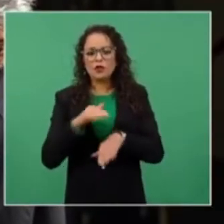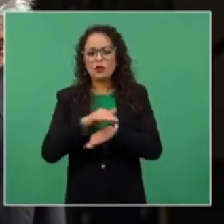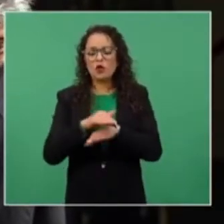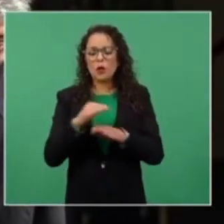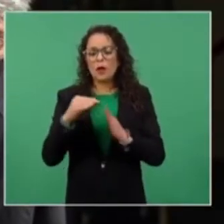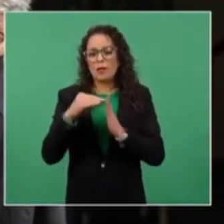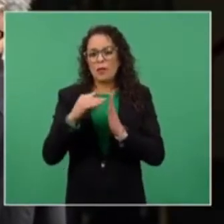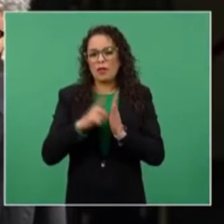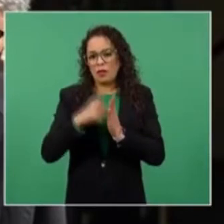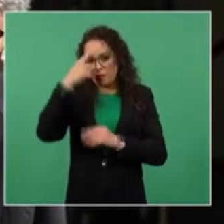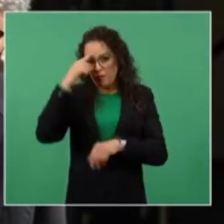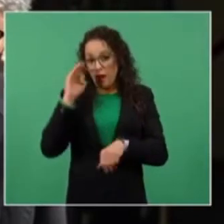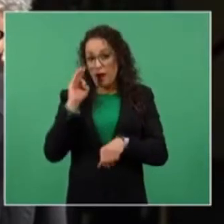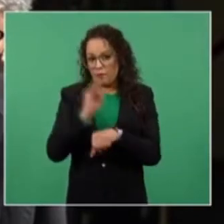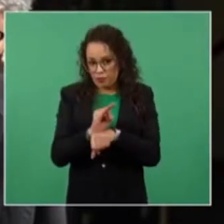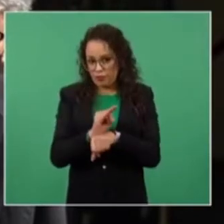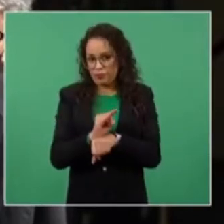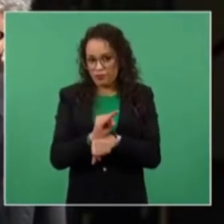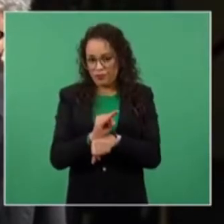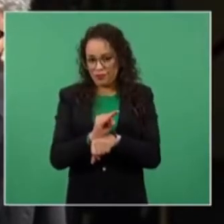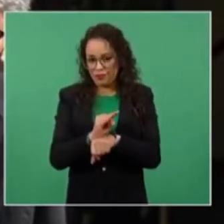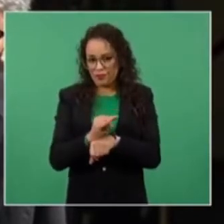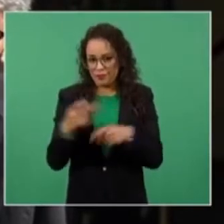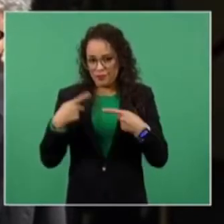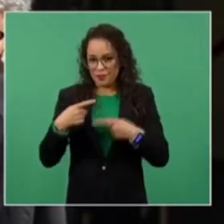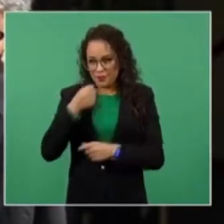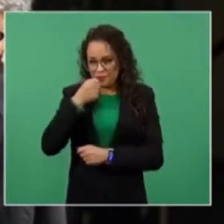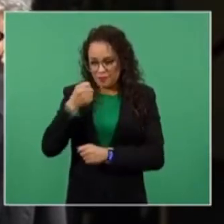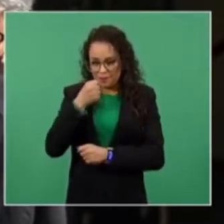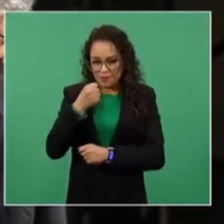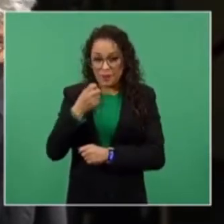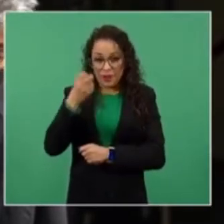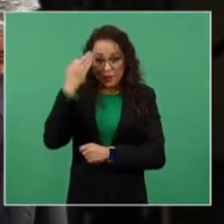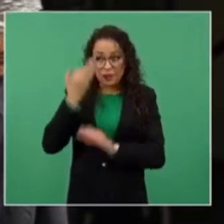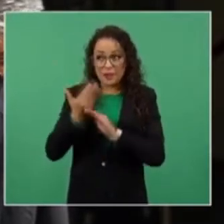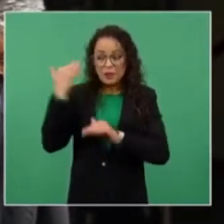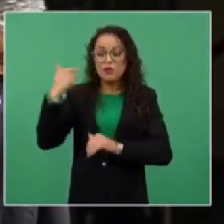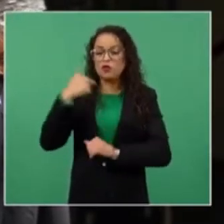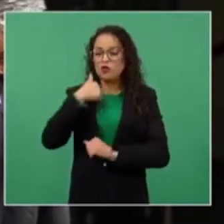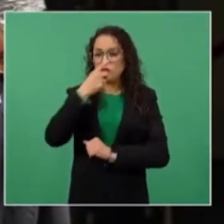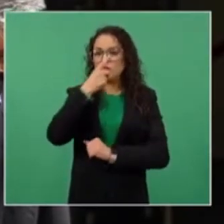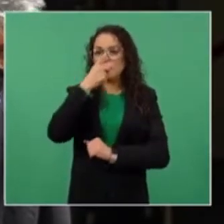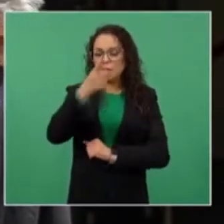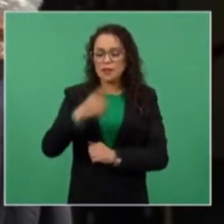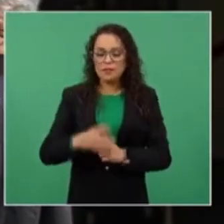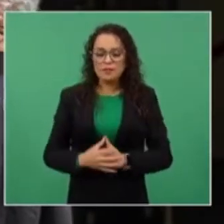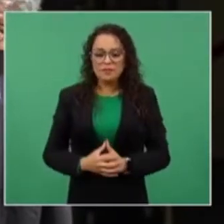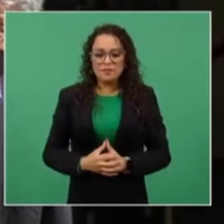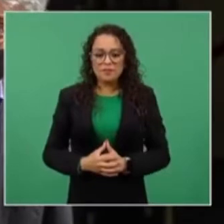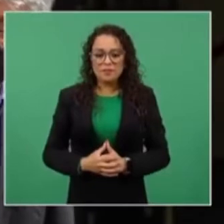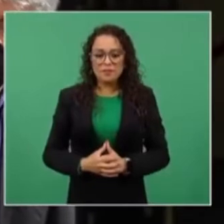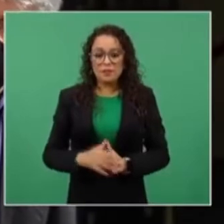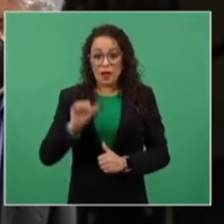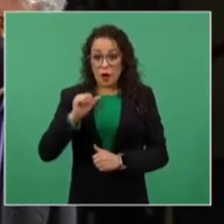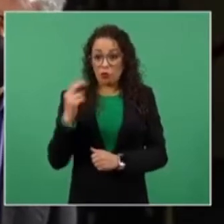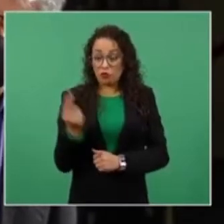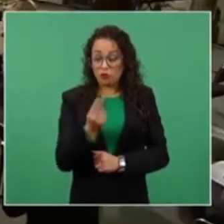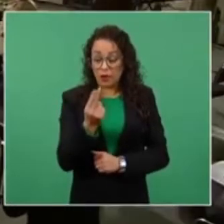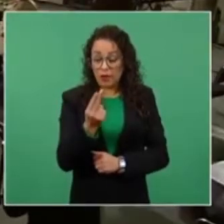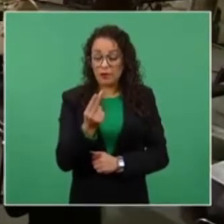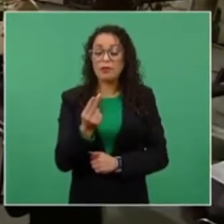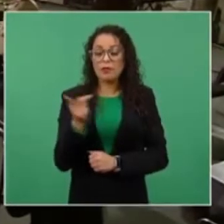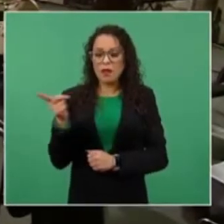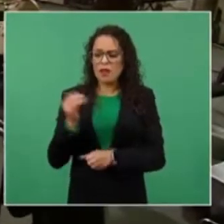En esa ocasión yo le mencionaba a usted, señor presidente, que había habido una investigación en donde